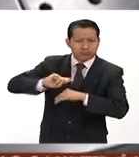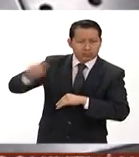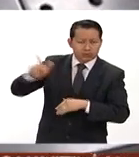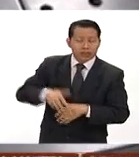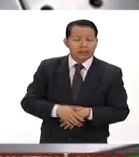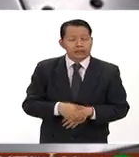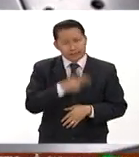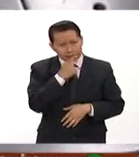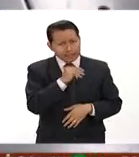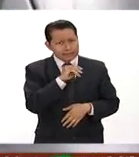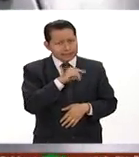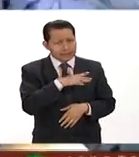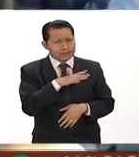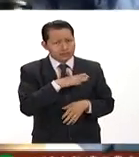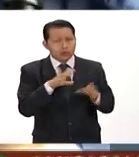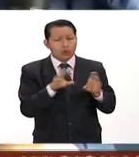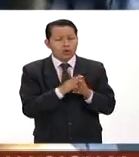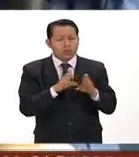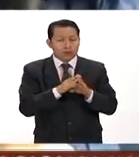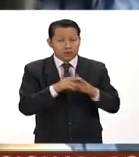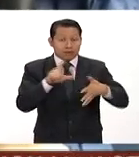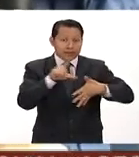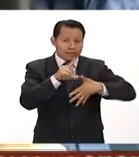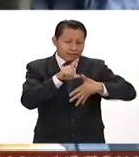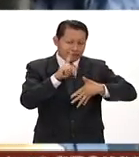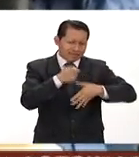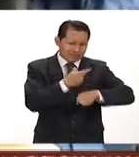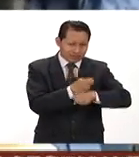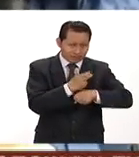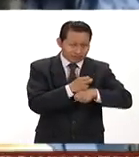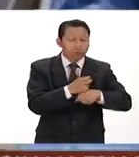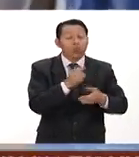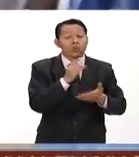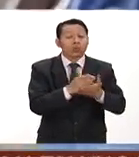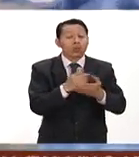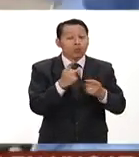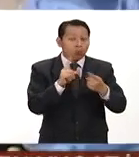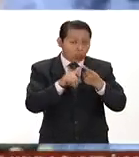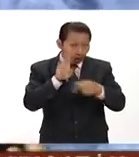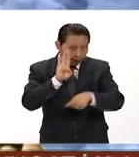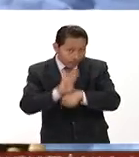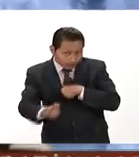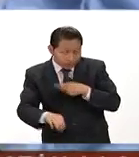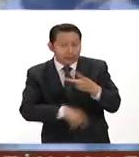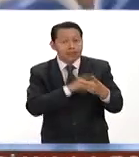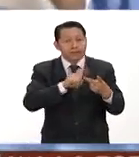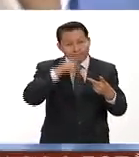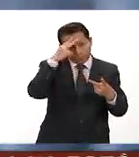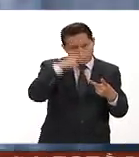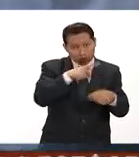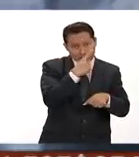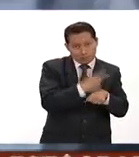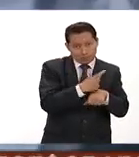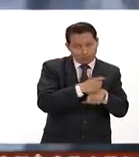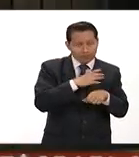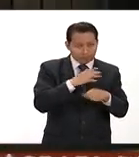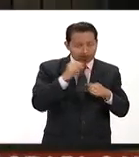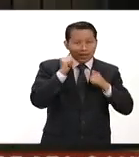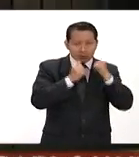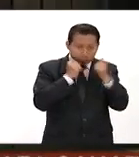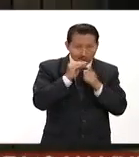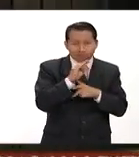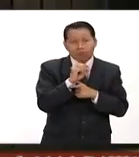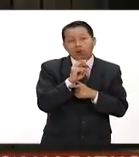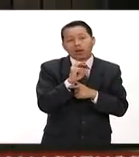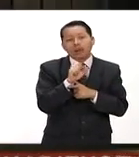especialidad en América Latina es la segunda solamente está ahí en Brasil en México es la primera especialidad en antropología forense y